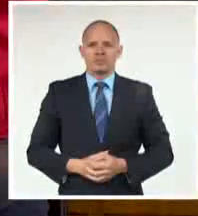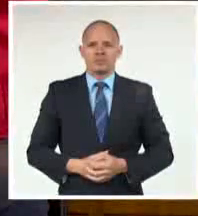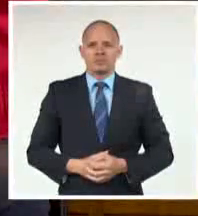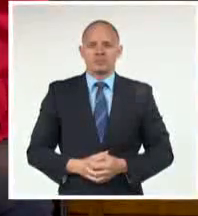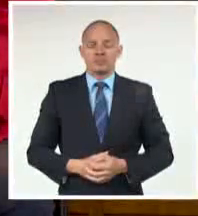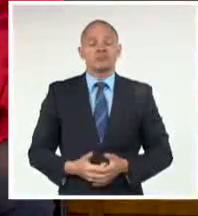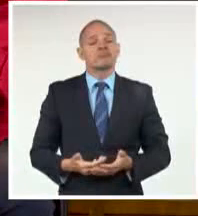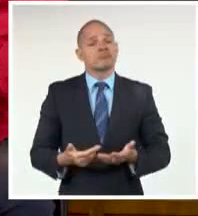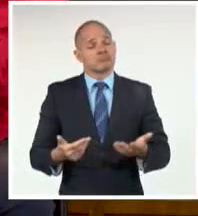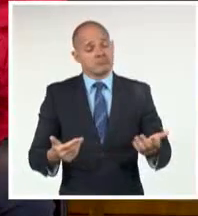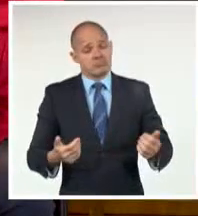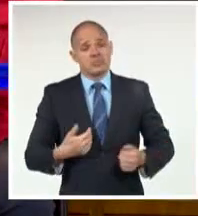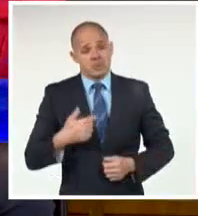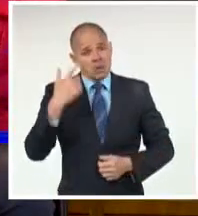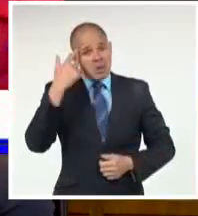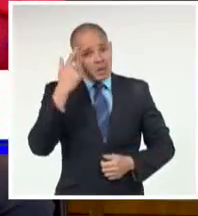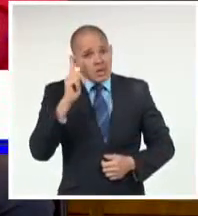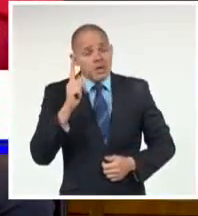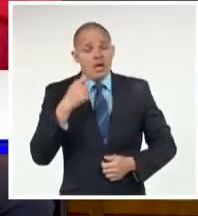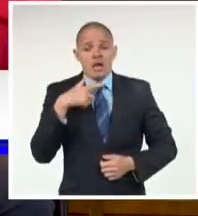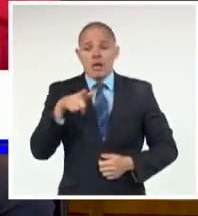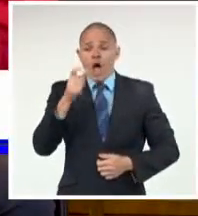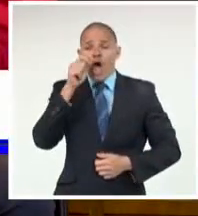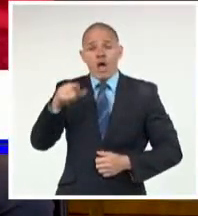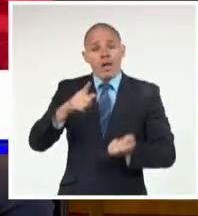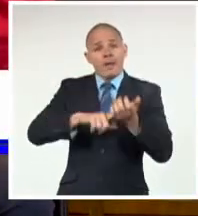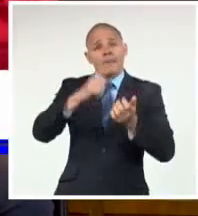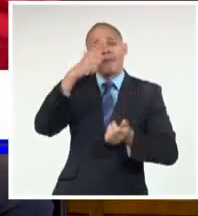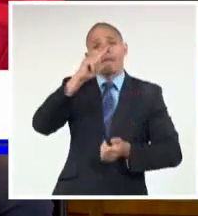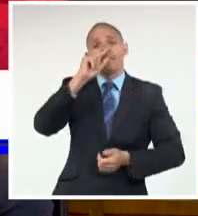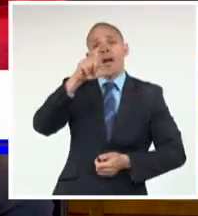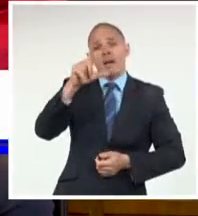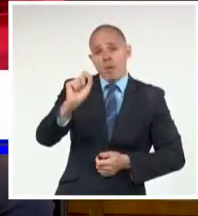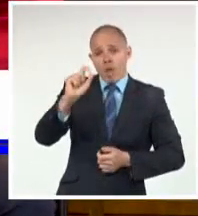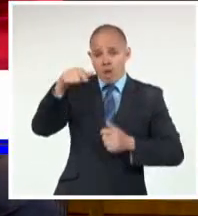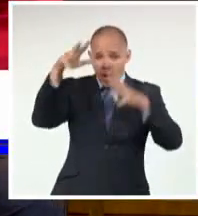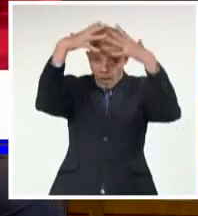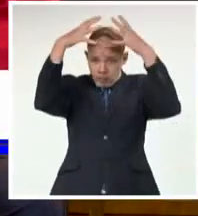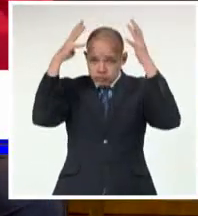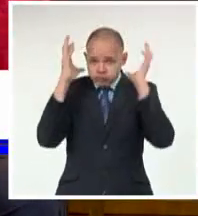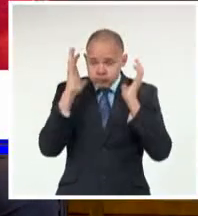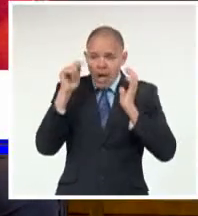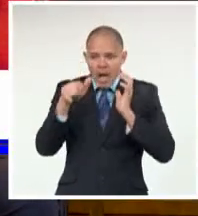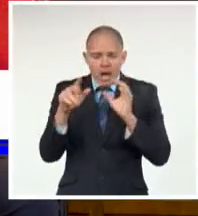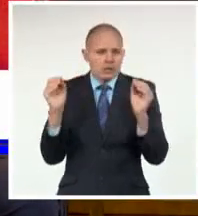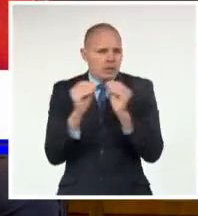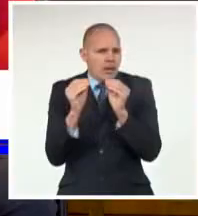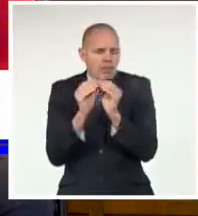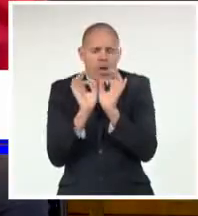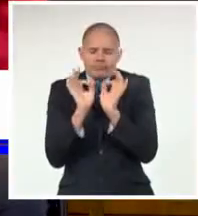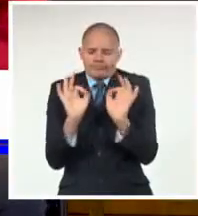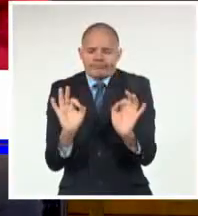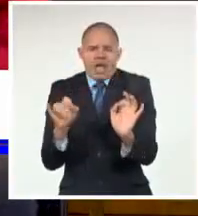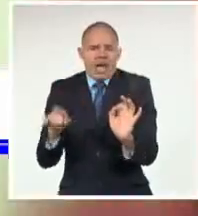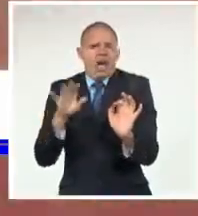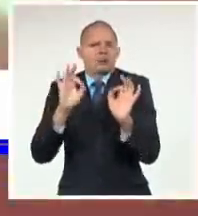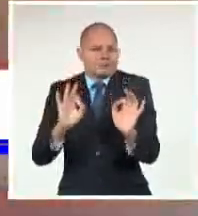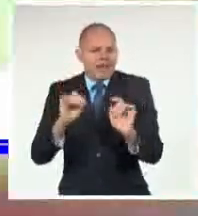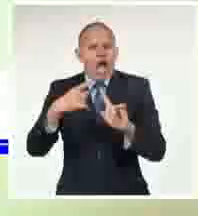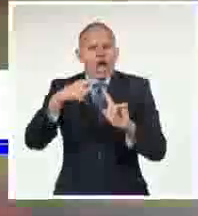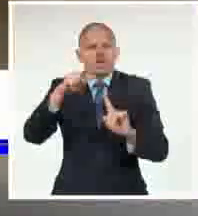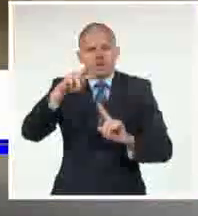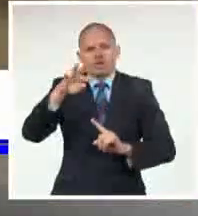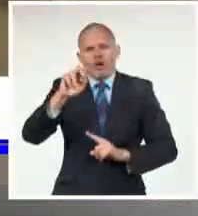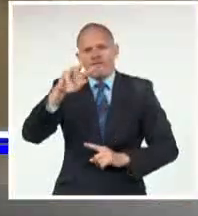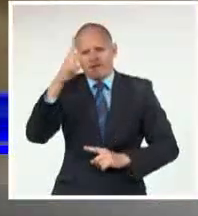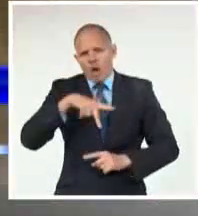Pablo, yo diría que es uno de los eslabones más directos de la trova filinesca Con la llamada nueva trova